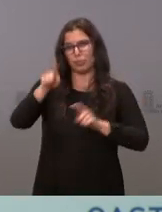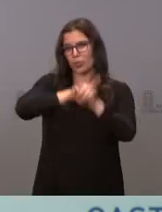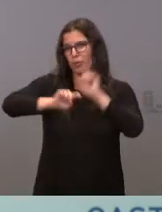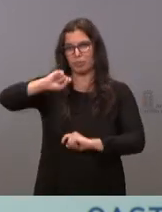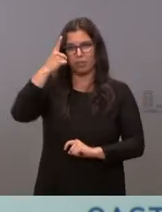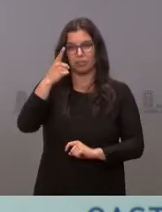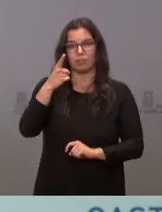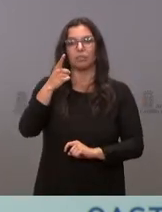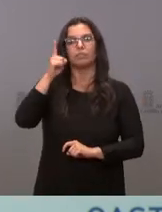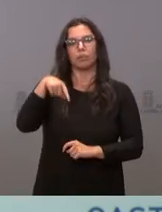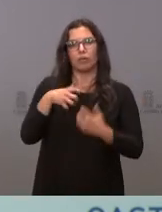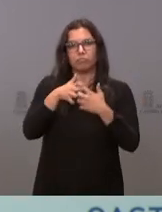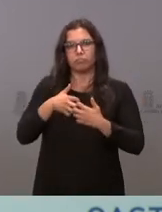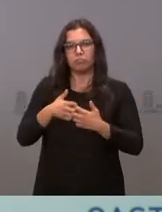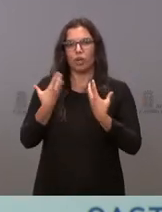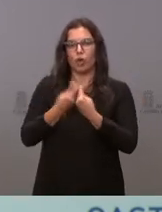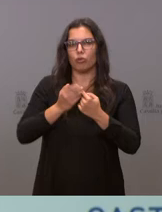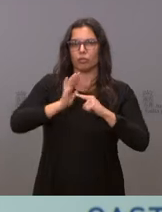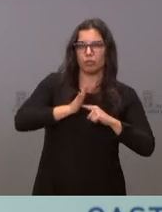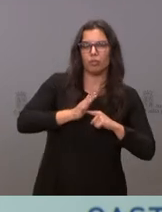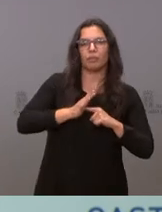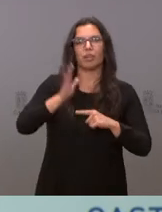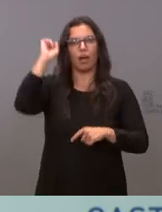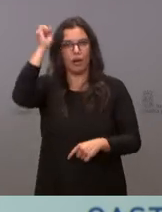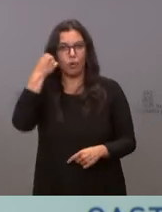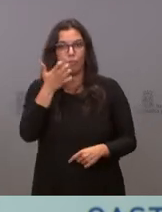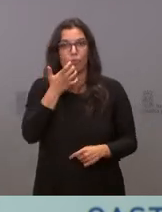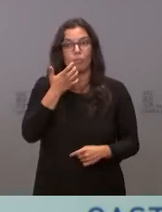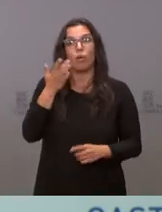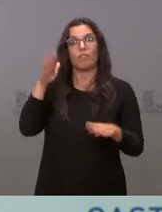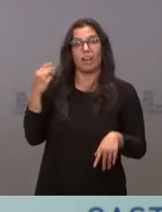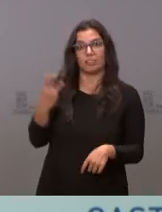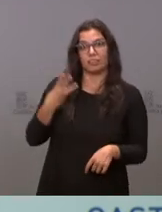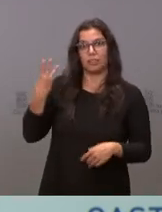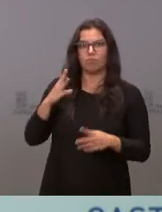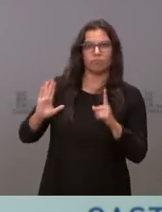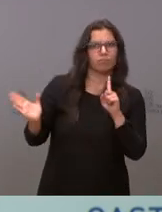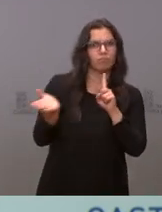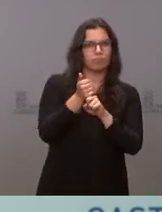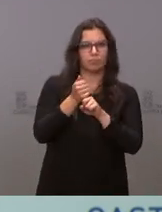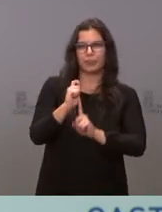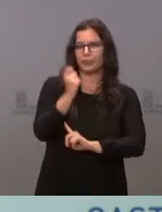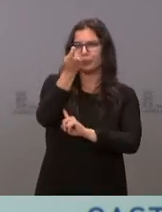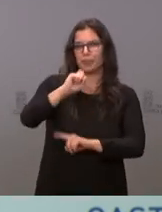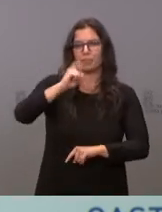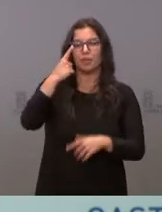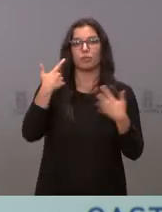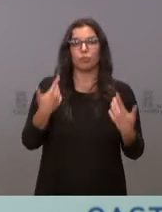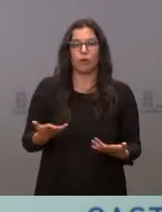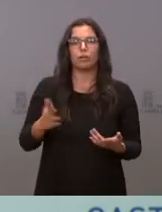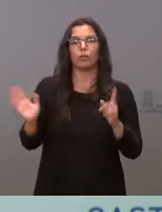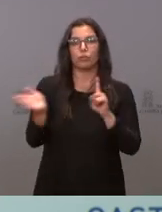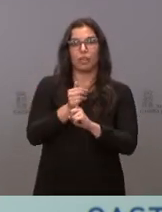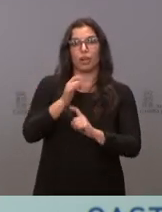con comunidades como Castilla y La Mancha y Aragón, con quienes hemos logrado uno de nuestros más importantes logros, que es lograr que la